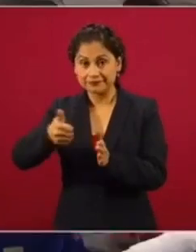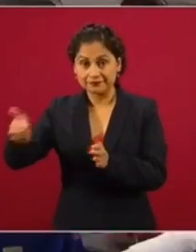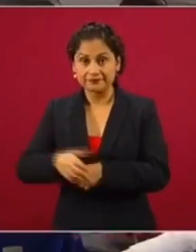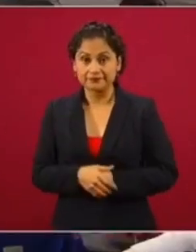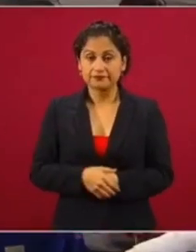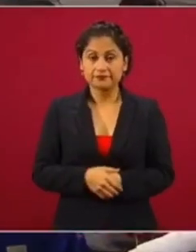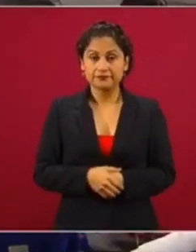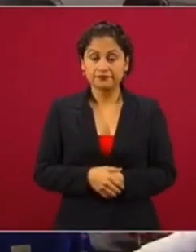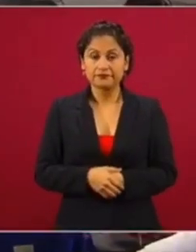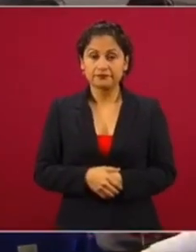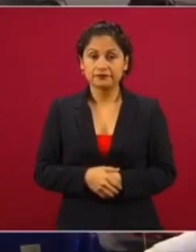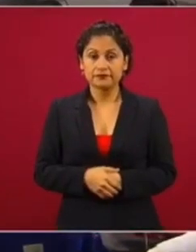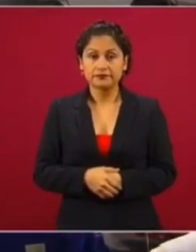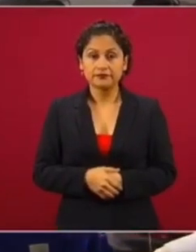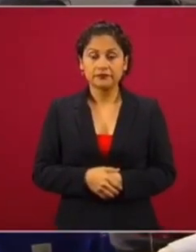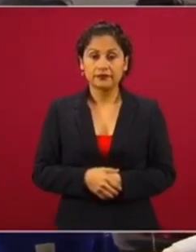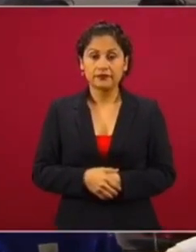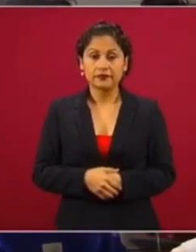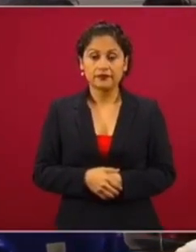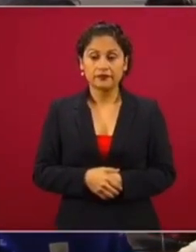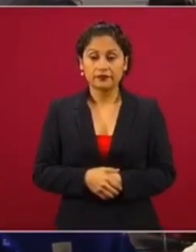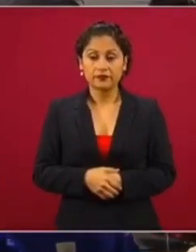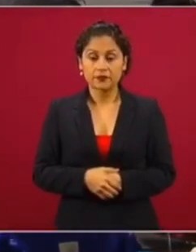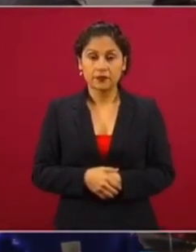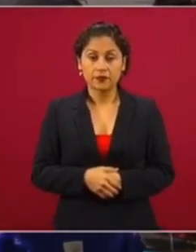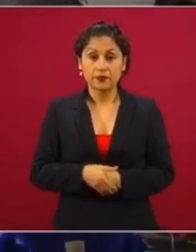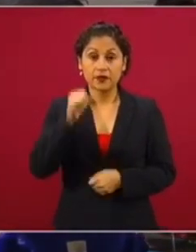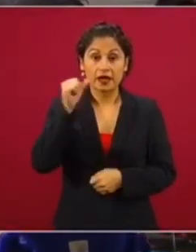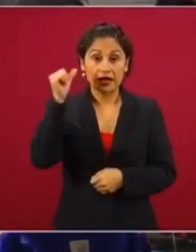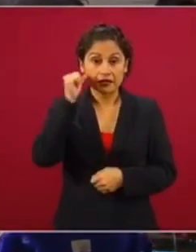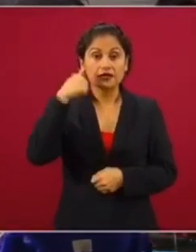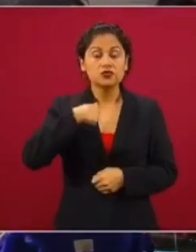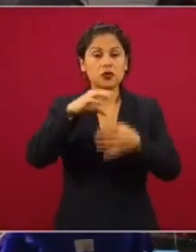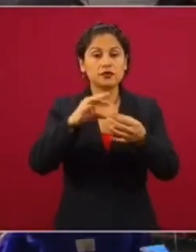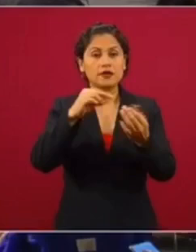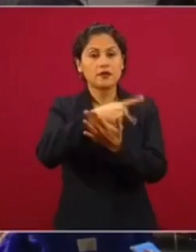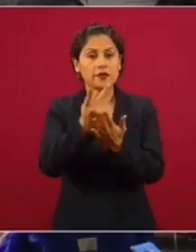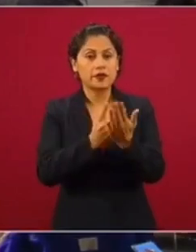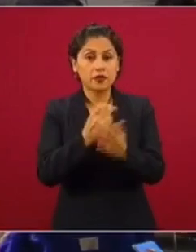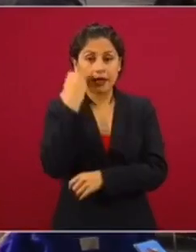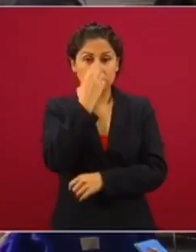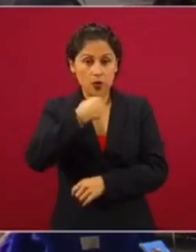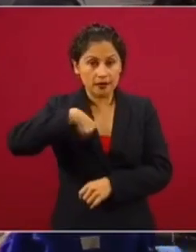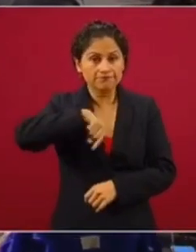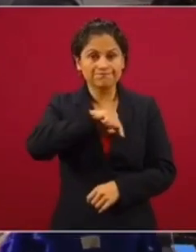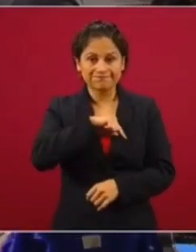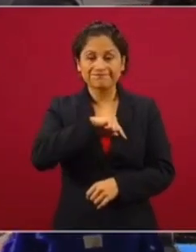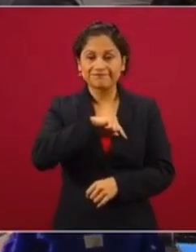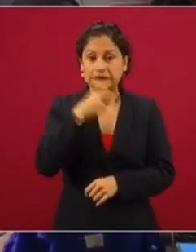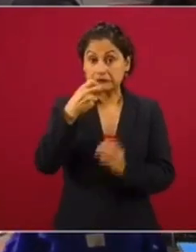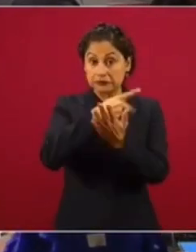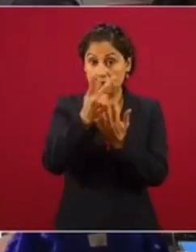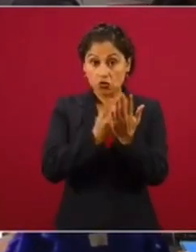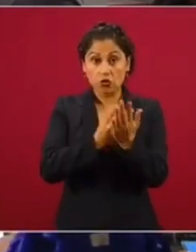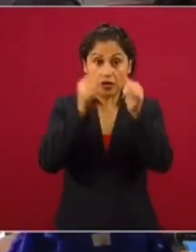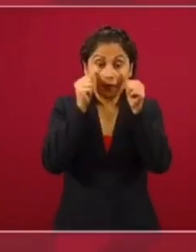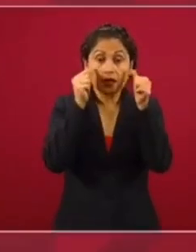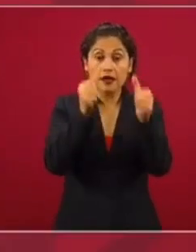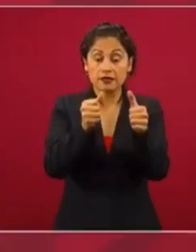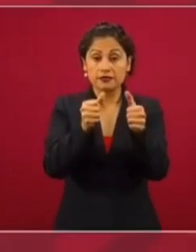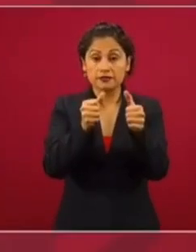ayer hablaba yo del programa de La Escuela es Nuestra. Este programa va dirigido